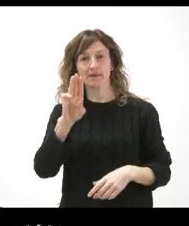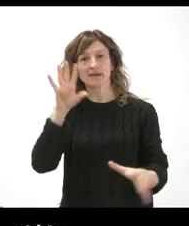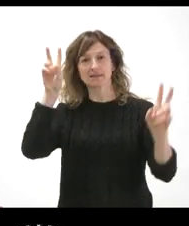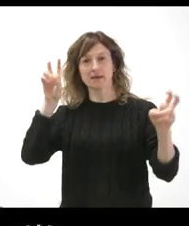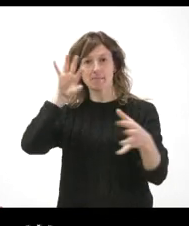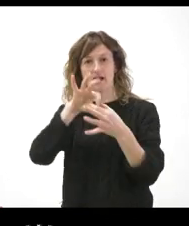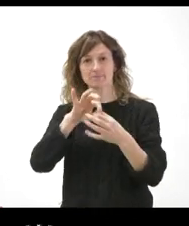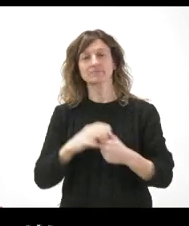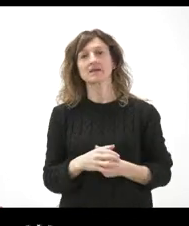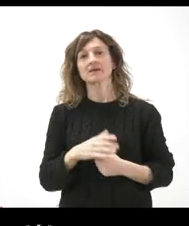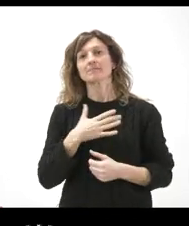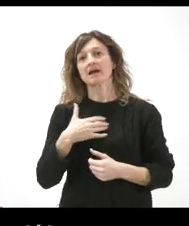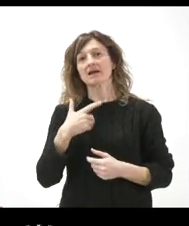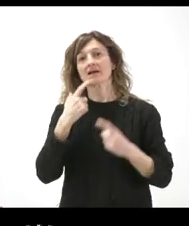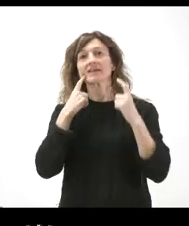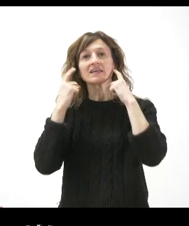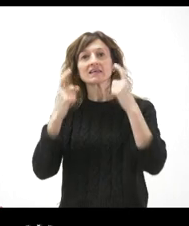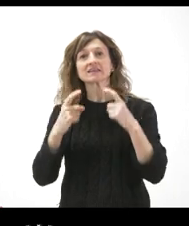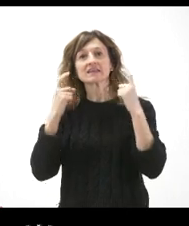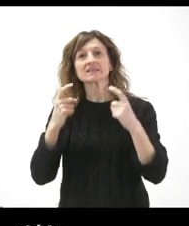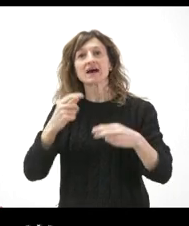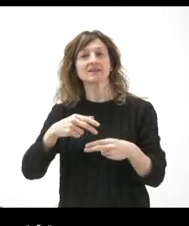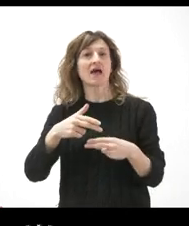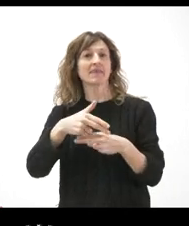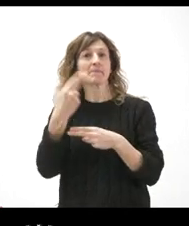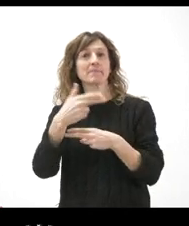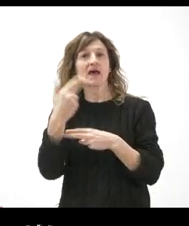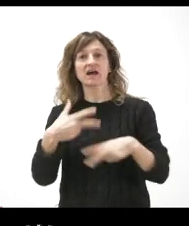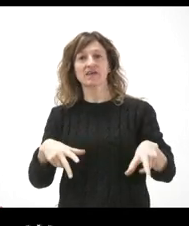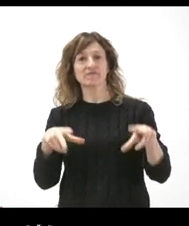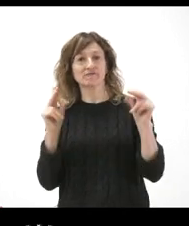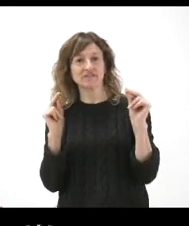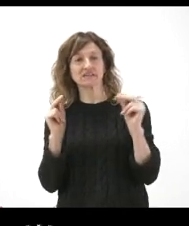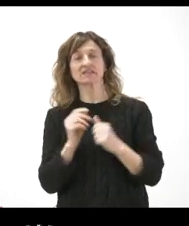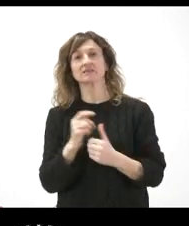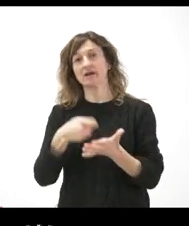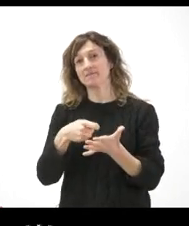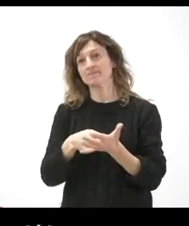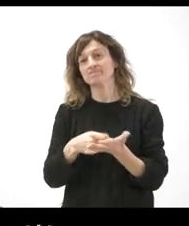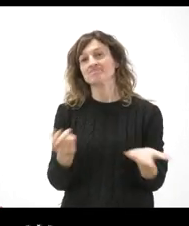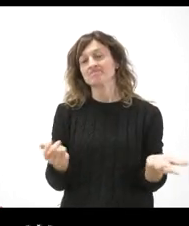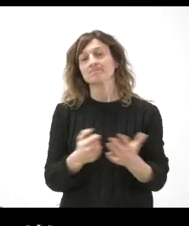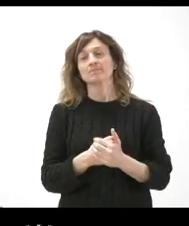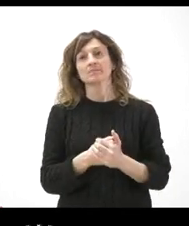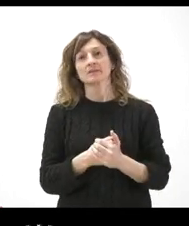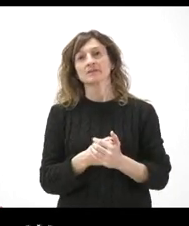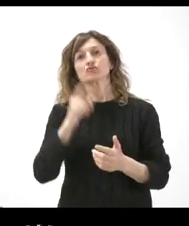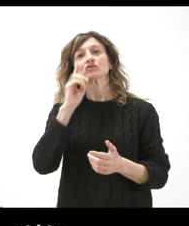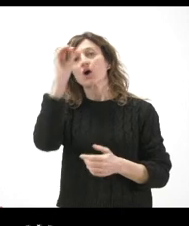para forzar al fin de ese peaje. No sé cuál sería la posición o el planteamiento, en este caso también concreto,